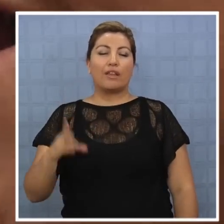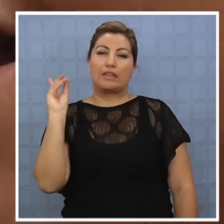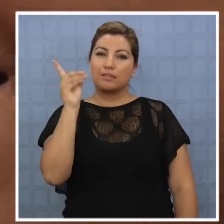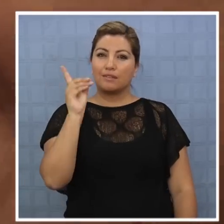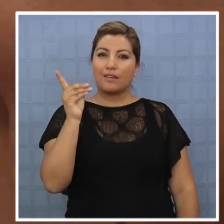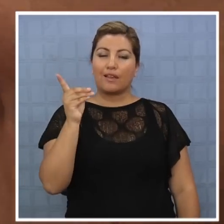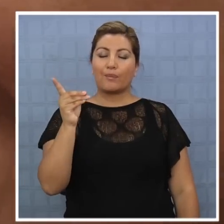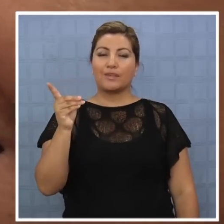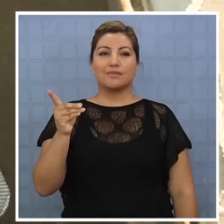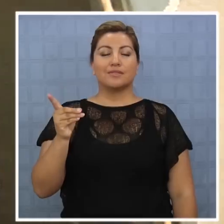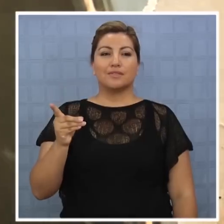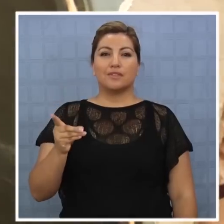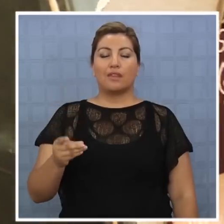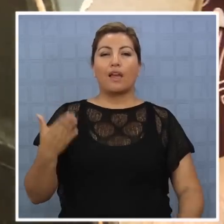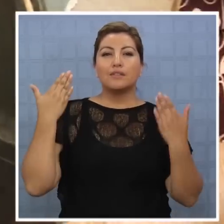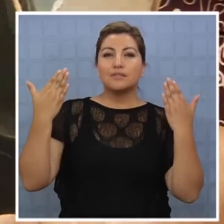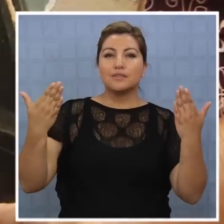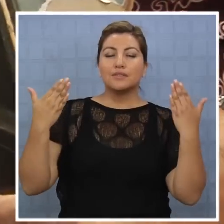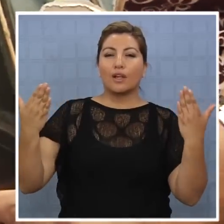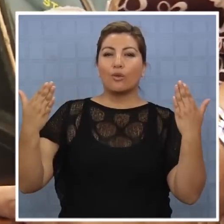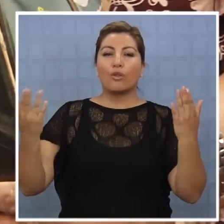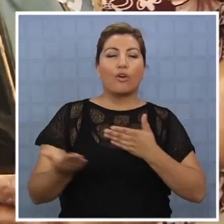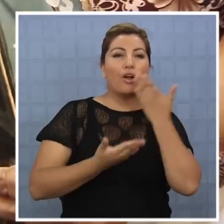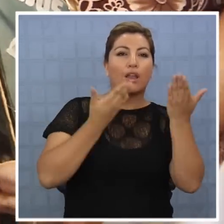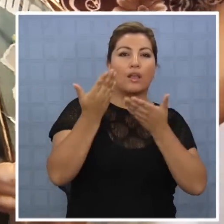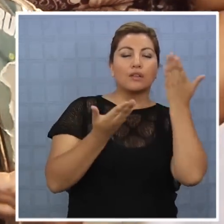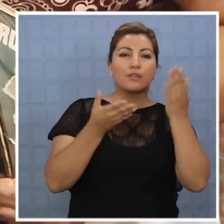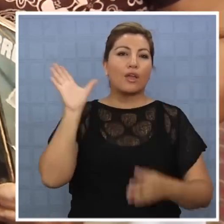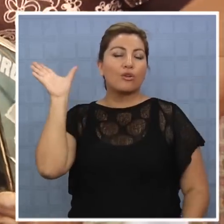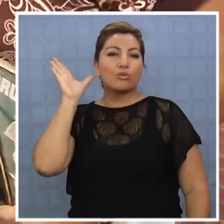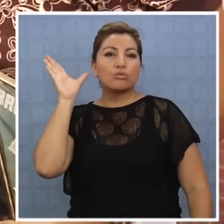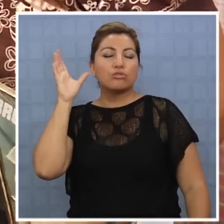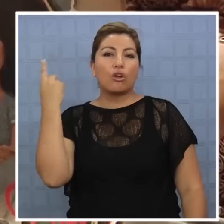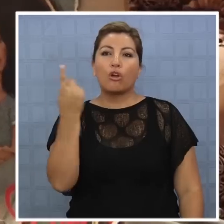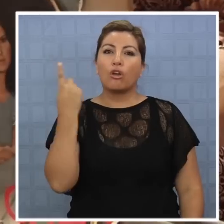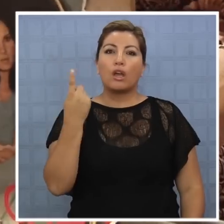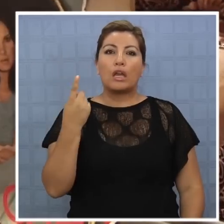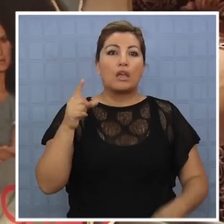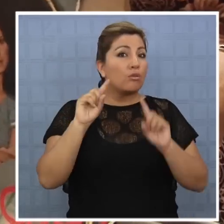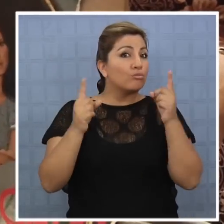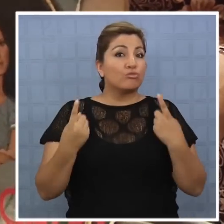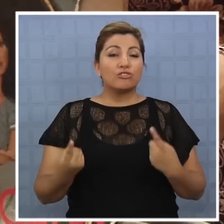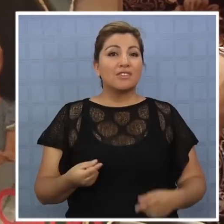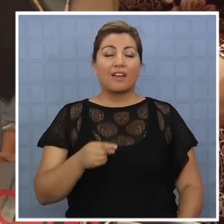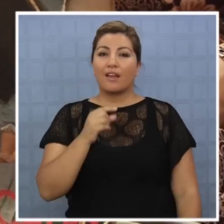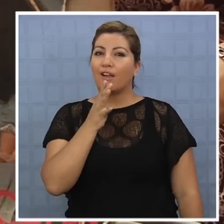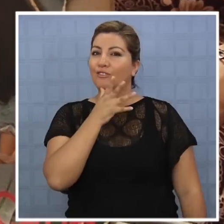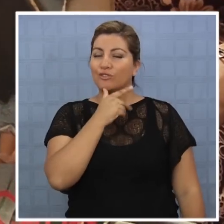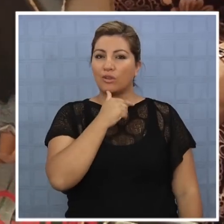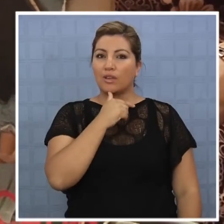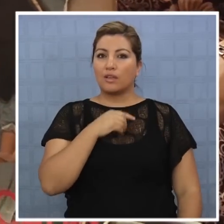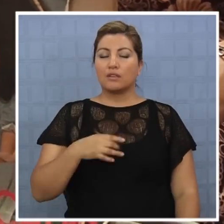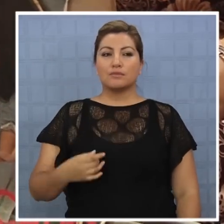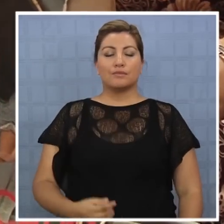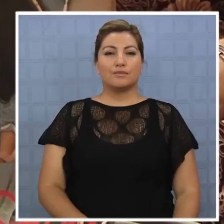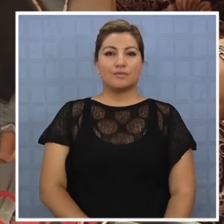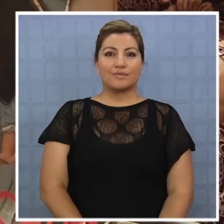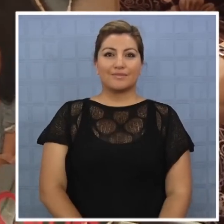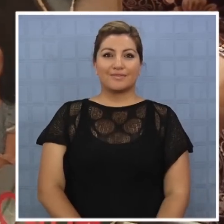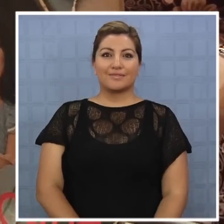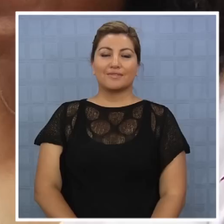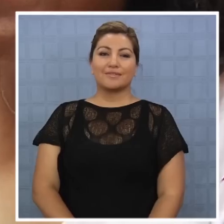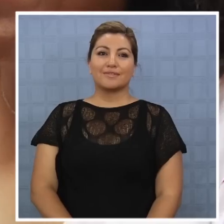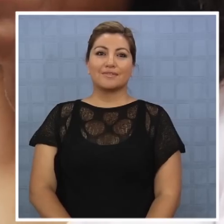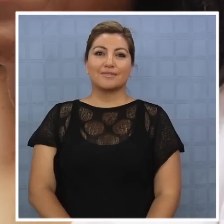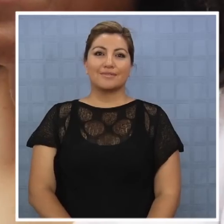joven discapacitada saludó a la artista y pudo escucharla cantar a capela cumpliendo el sueño de